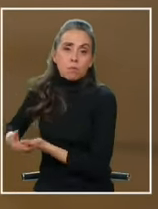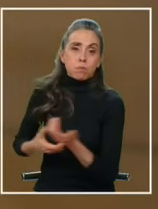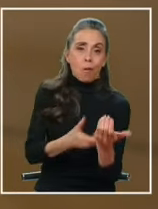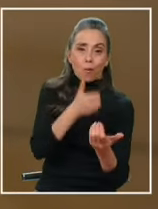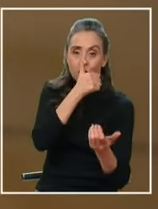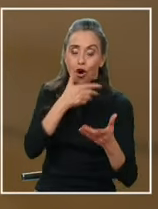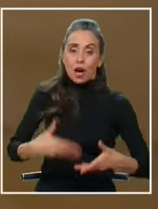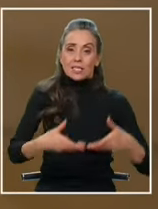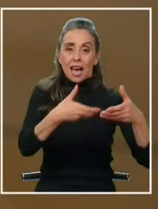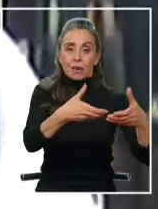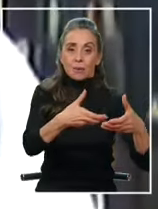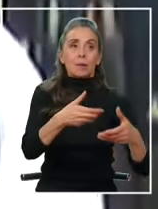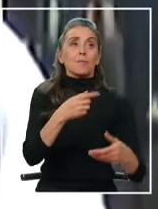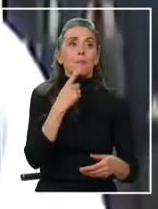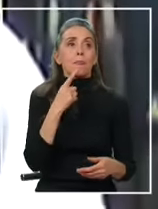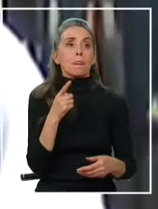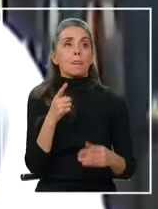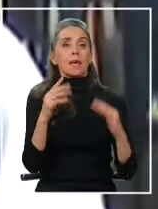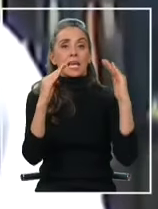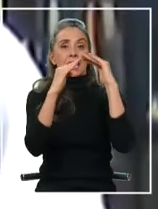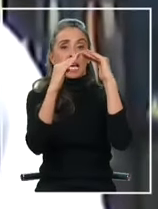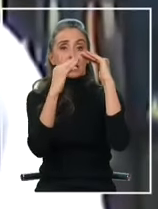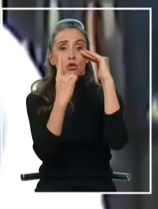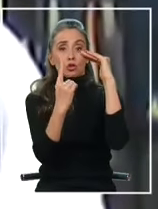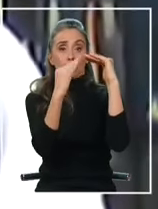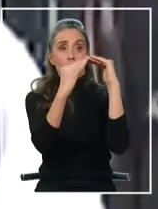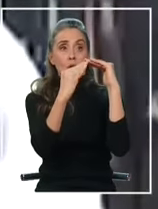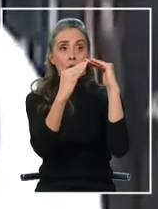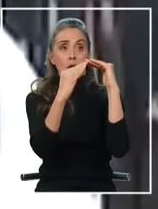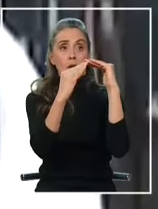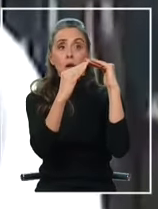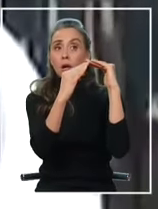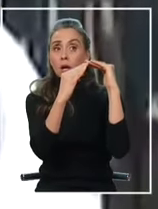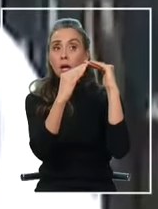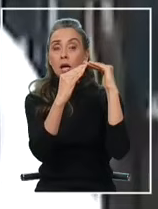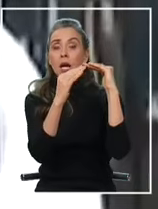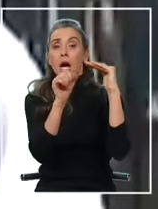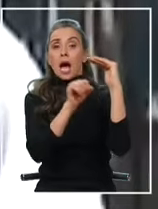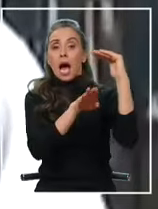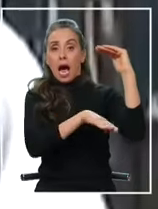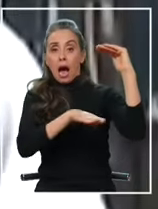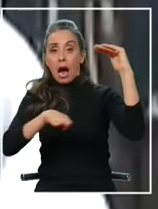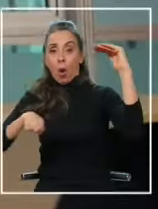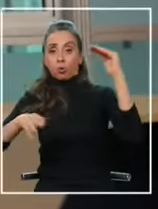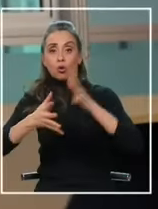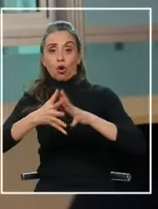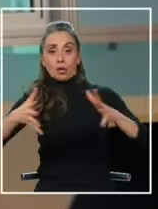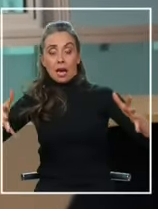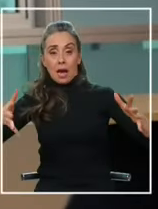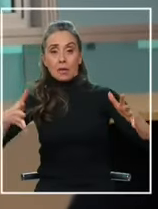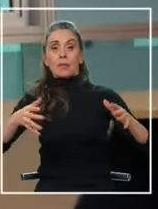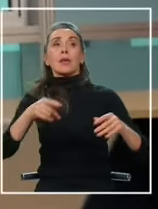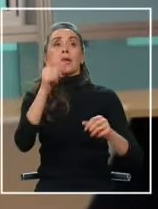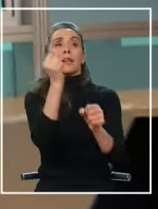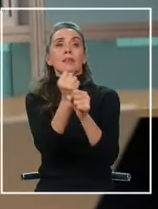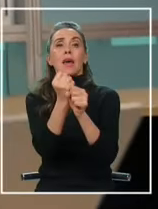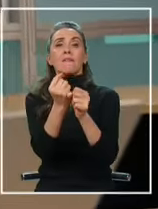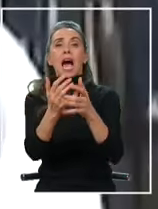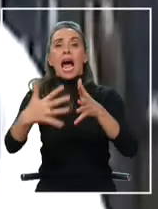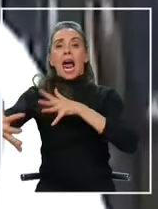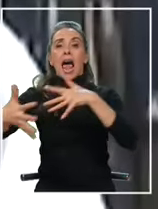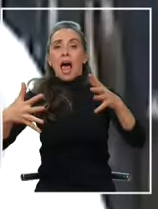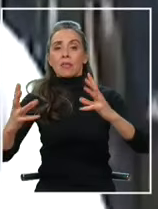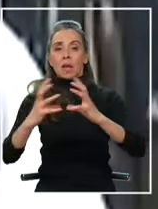era un especie de chalet con un parking con un garaje bastante amplio donde podían trabajar con absoluta